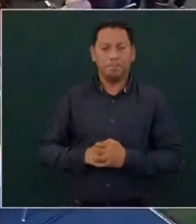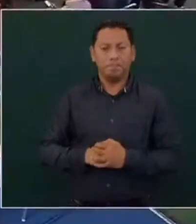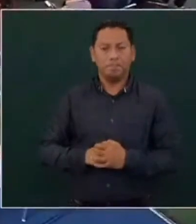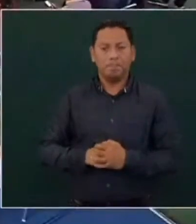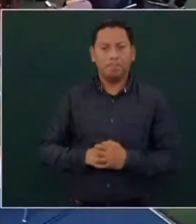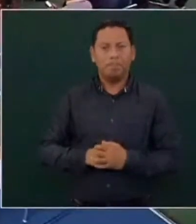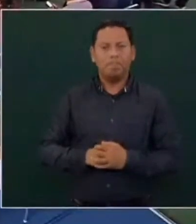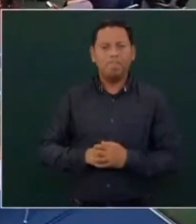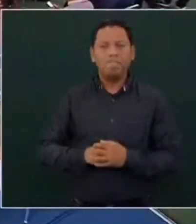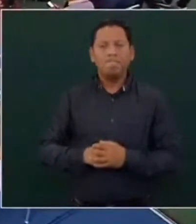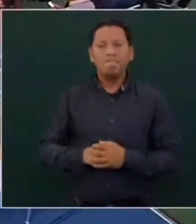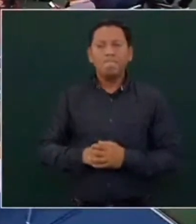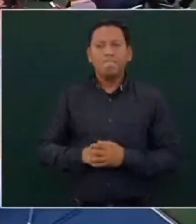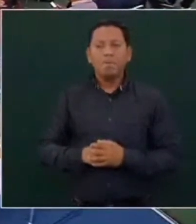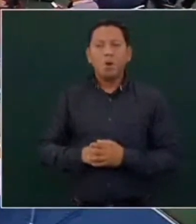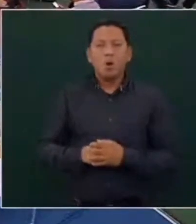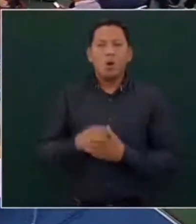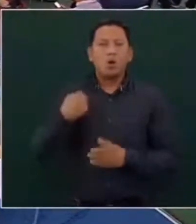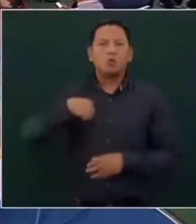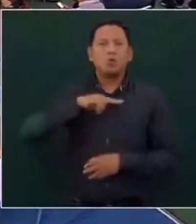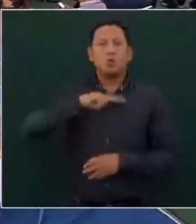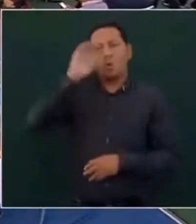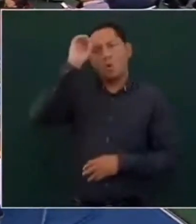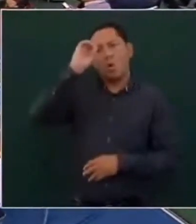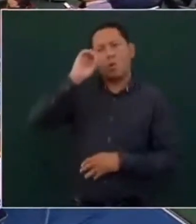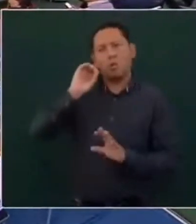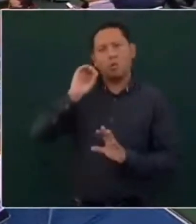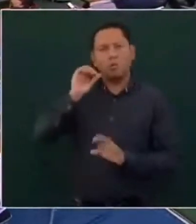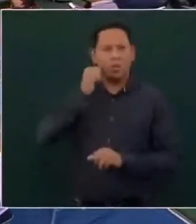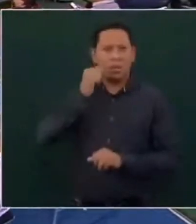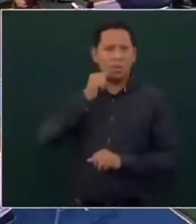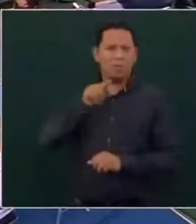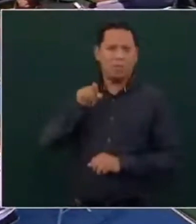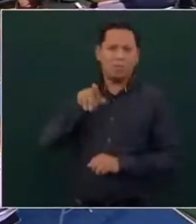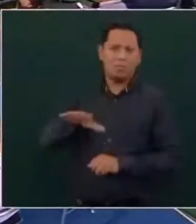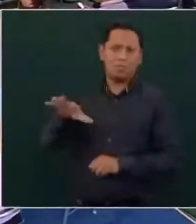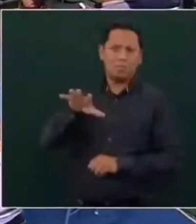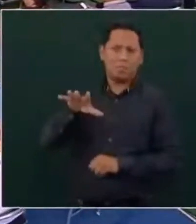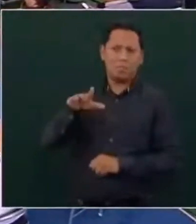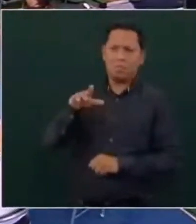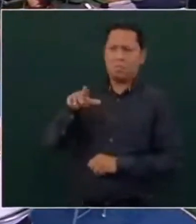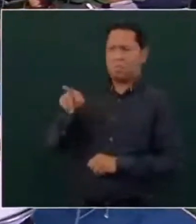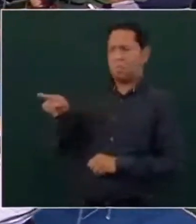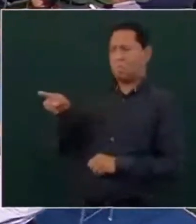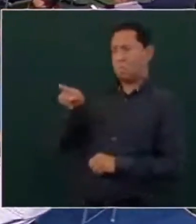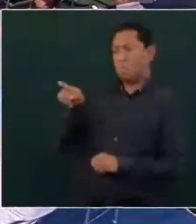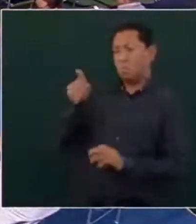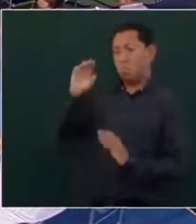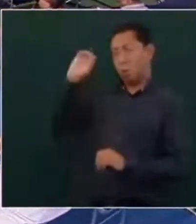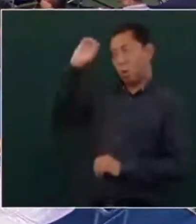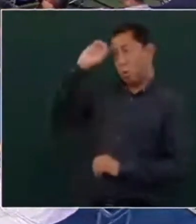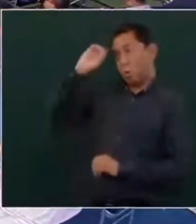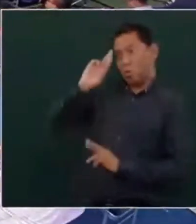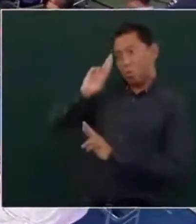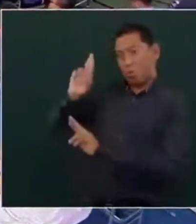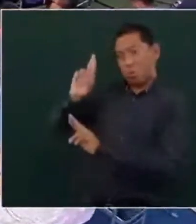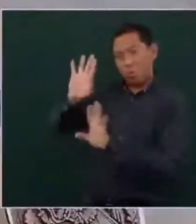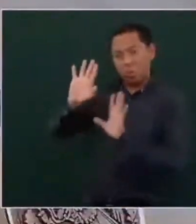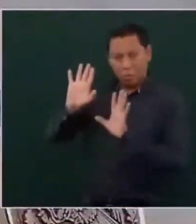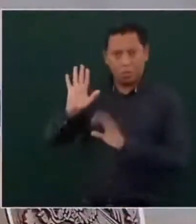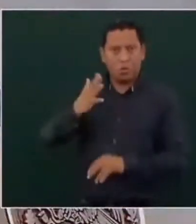y dar nuestra opinión respetando otros puntos de vista. hay